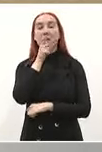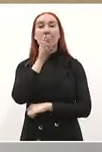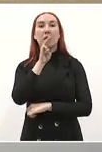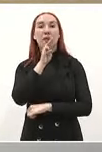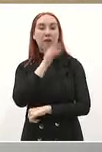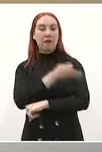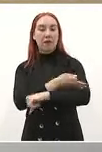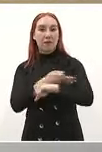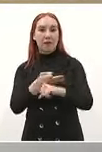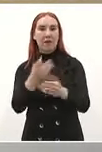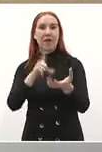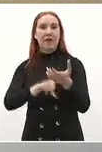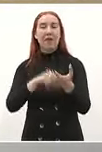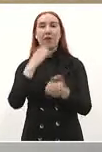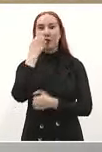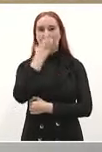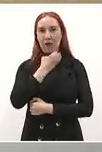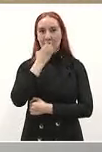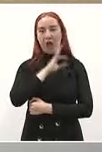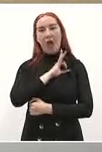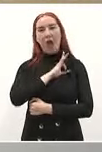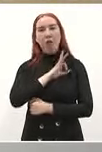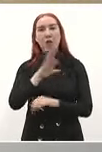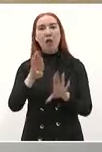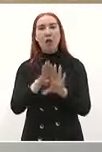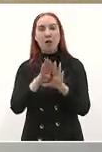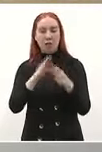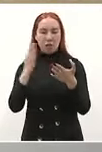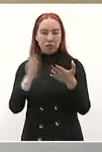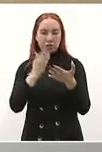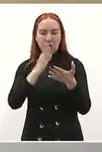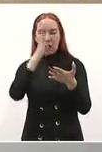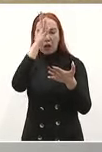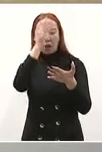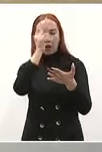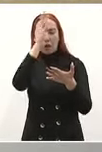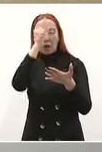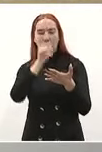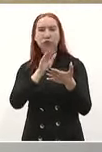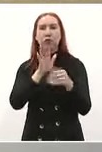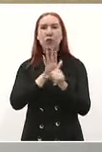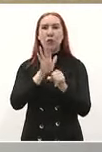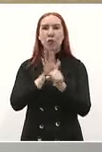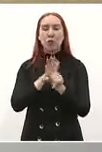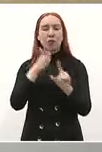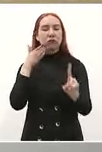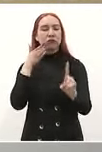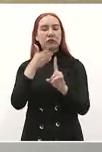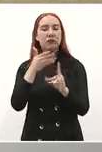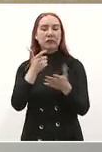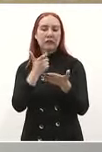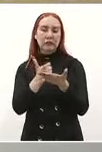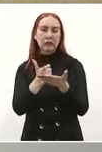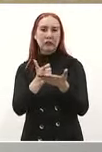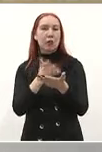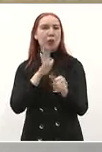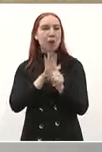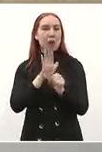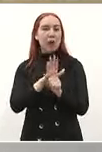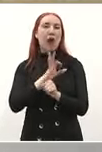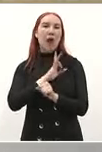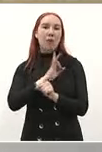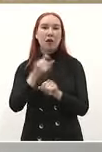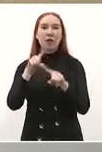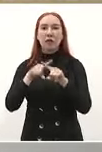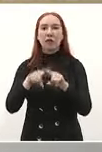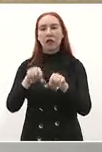decidan qué hacer con ese dinero y se reparen las aulas y los